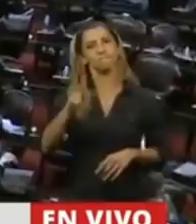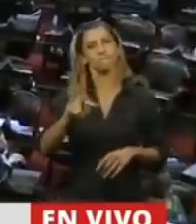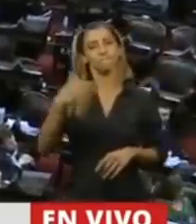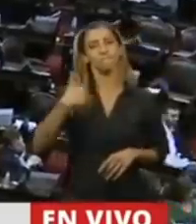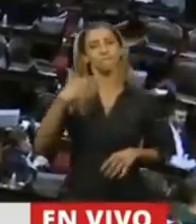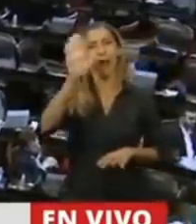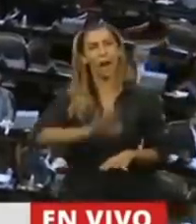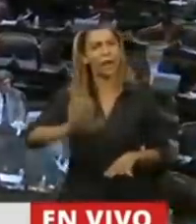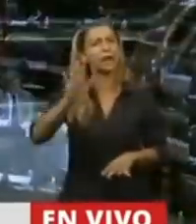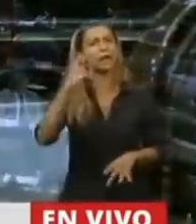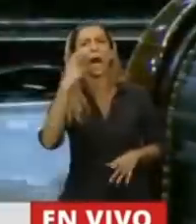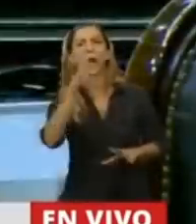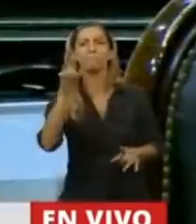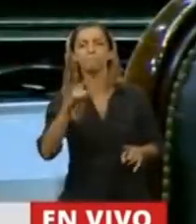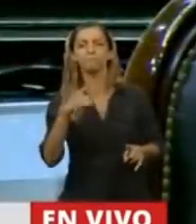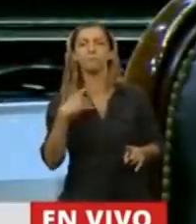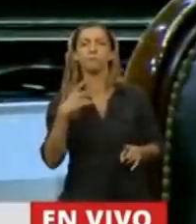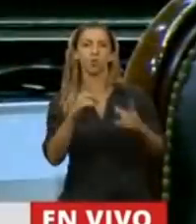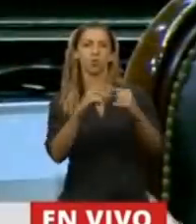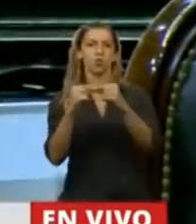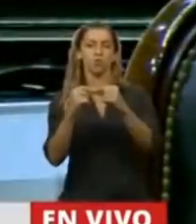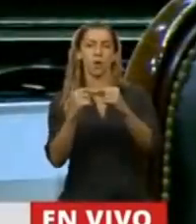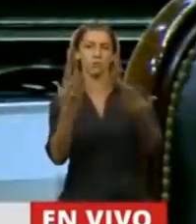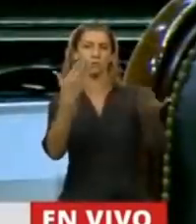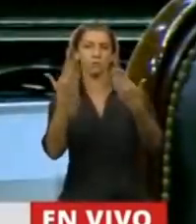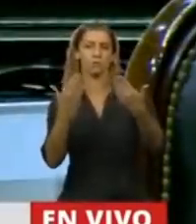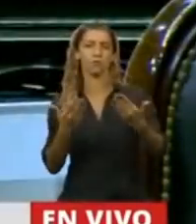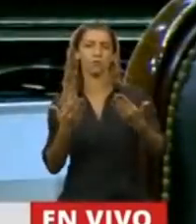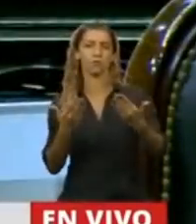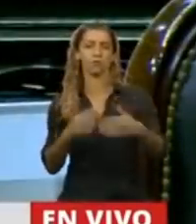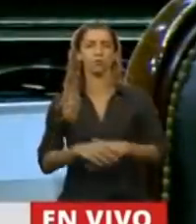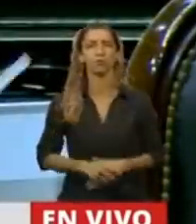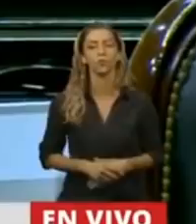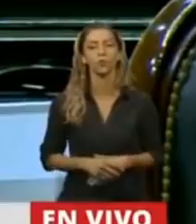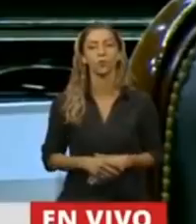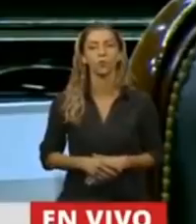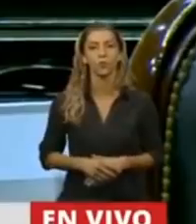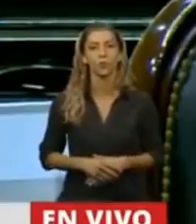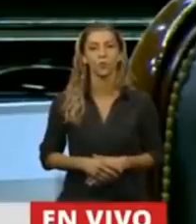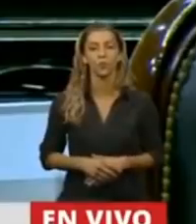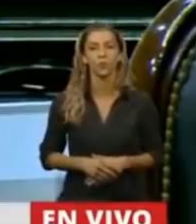centrando el problema, por lo menos por los números que tenemos, donde